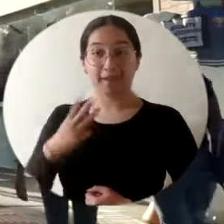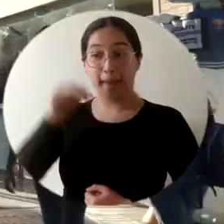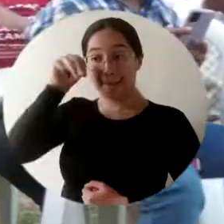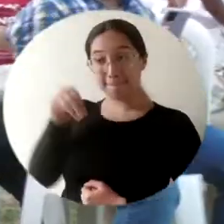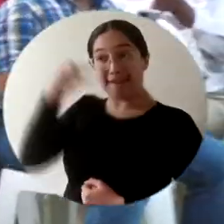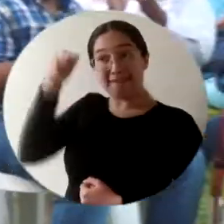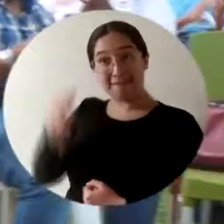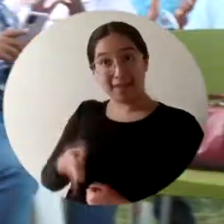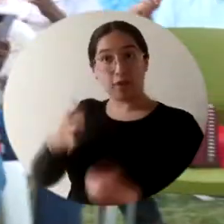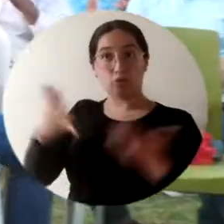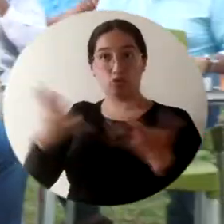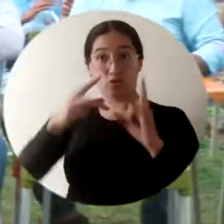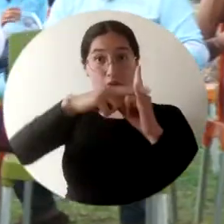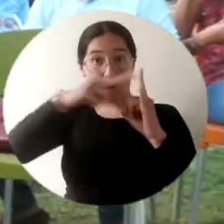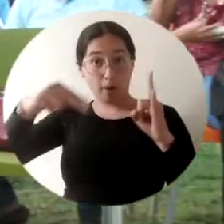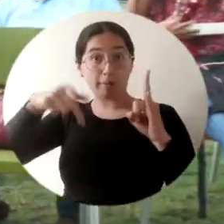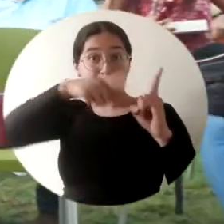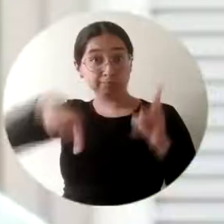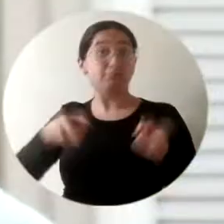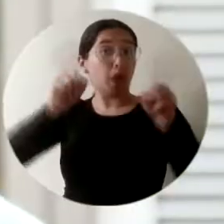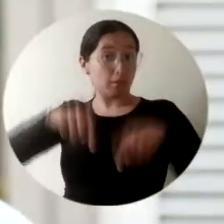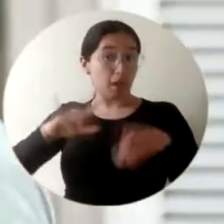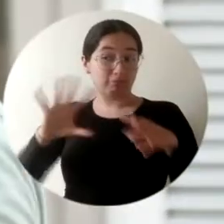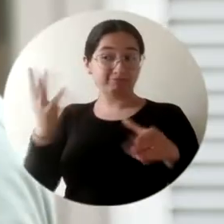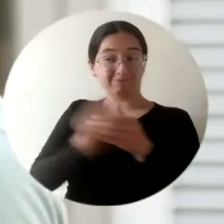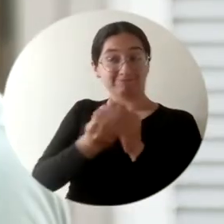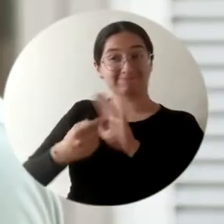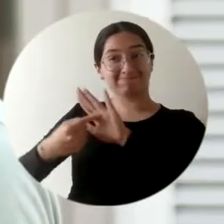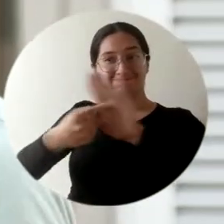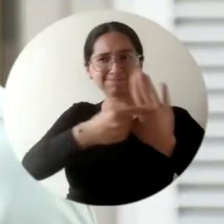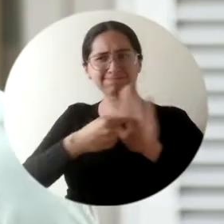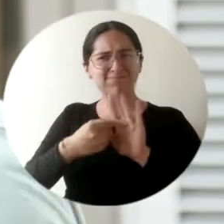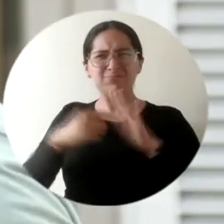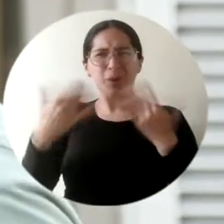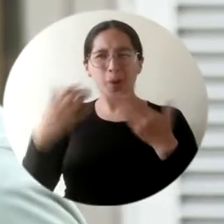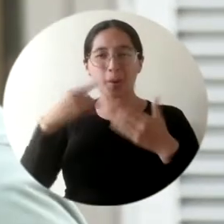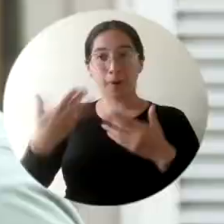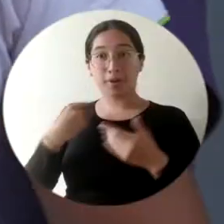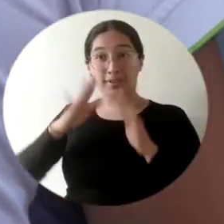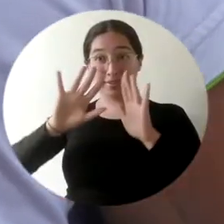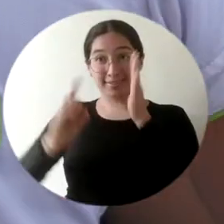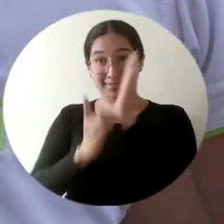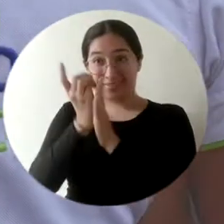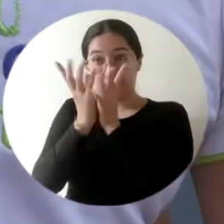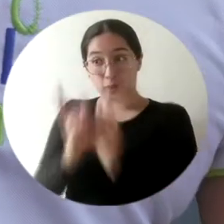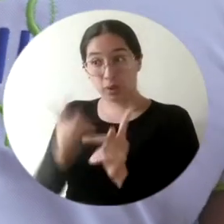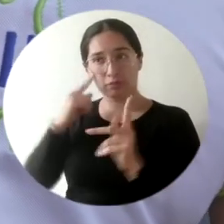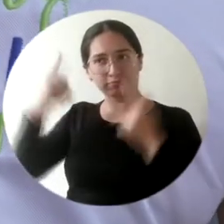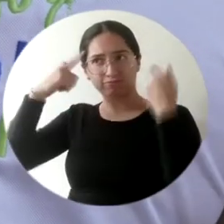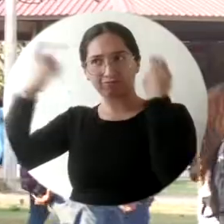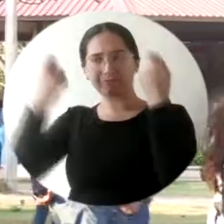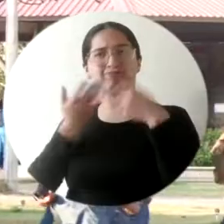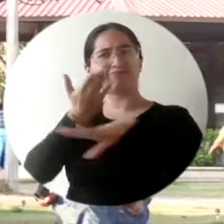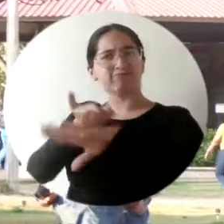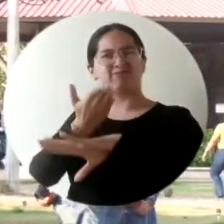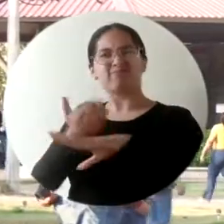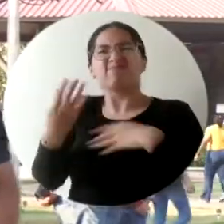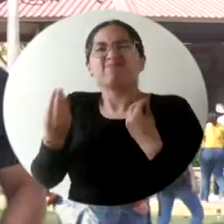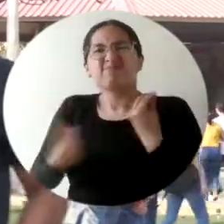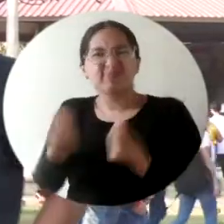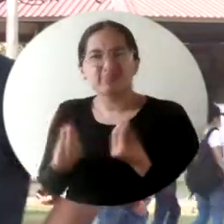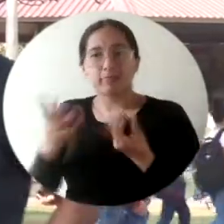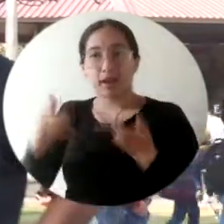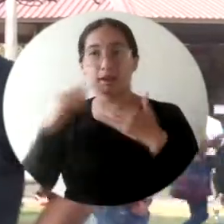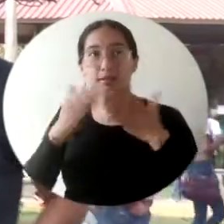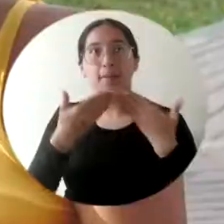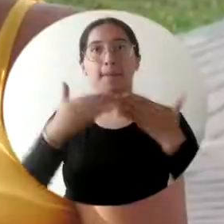Los martes en la Universidad del Magdalena ahora también son incluyentes, gracias a una estrategia liderada por la Dirección de Desarrollo Estudiantil